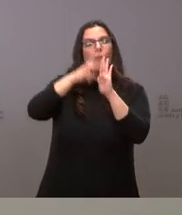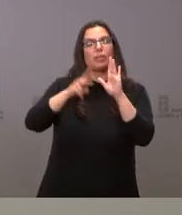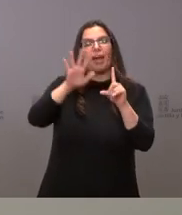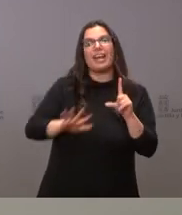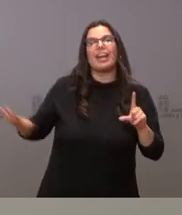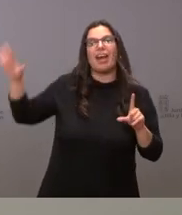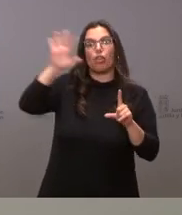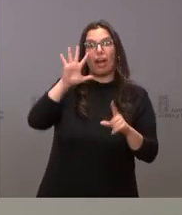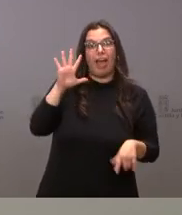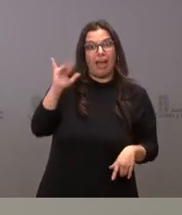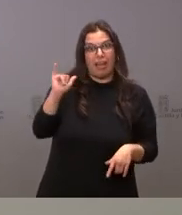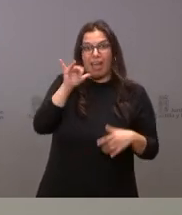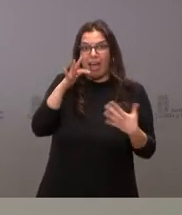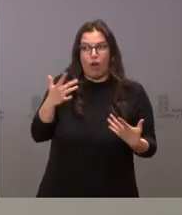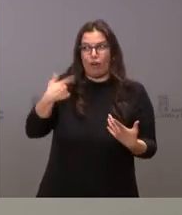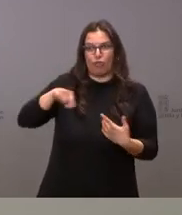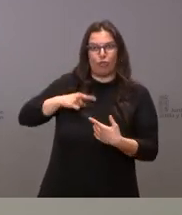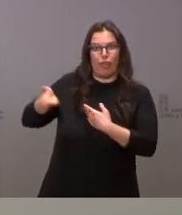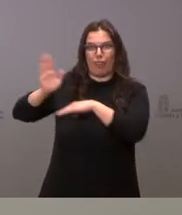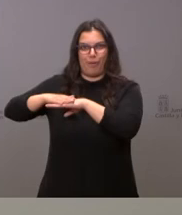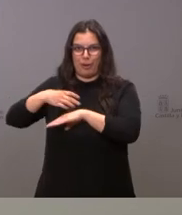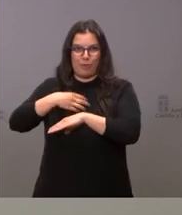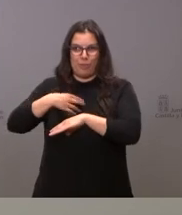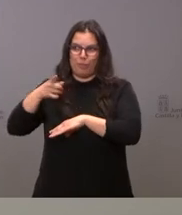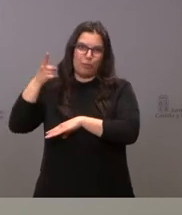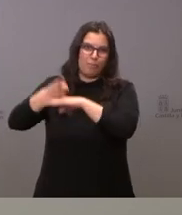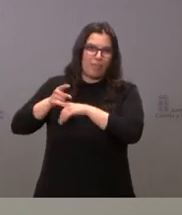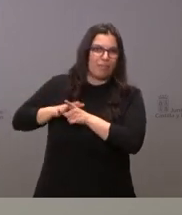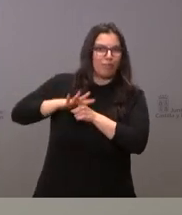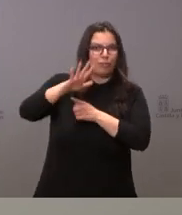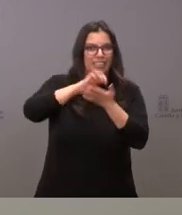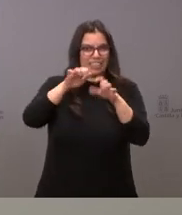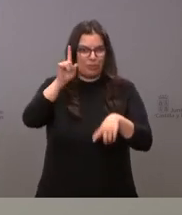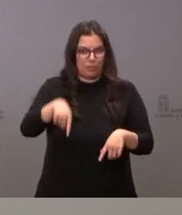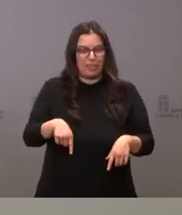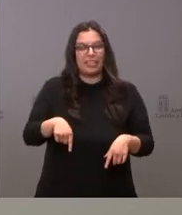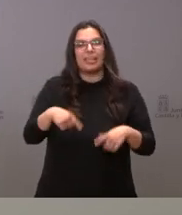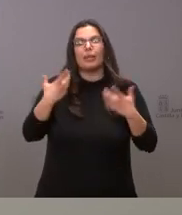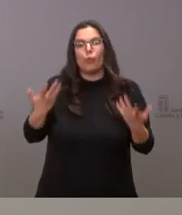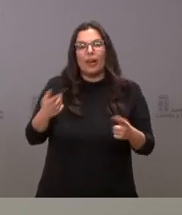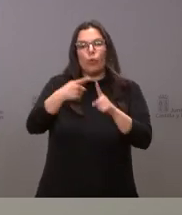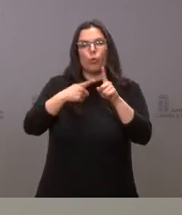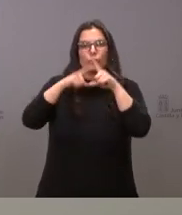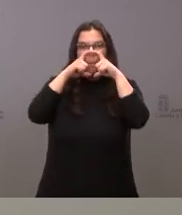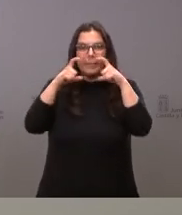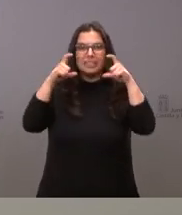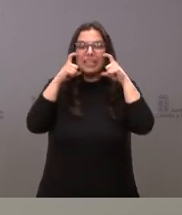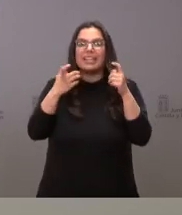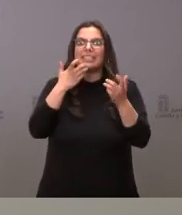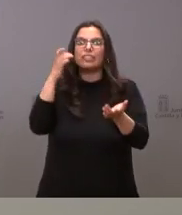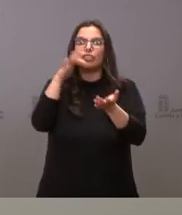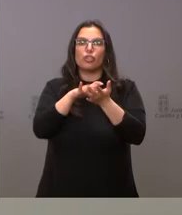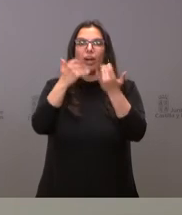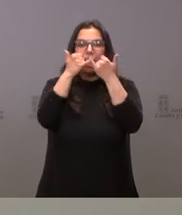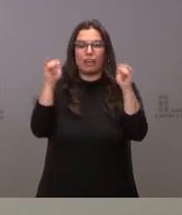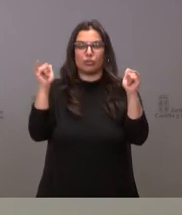existente al efecto que nosotros no podemos modificar y que es de aplicación para el caso de Castilla y León y es el uso de las mascarillas en las circunstancias que el